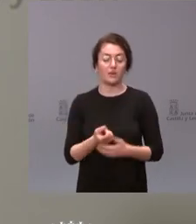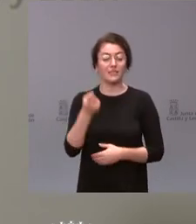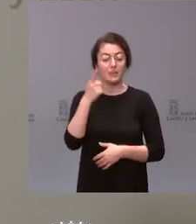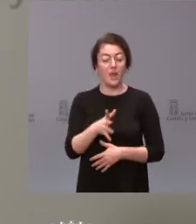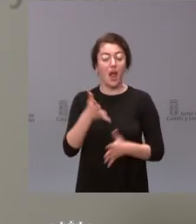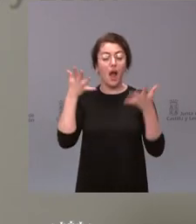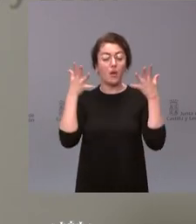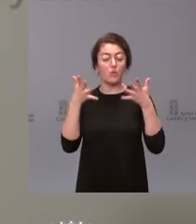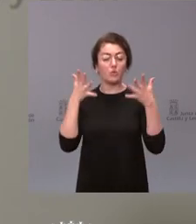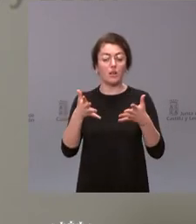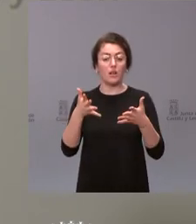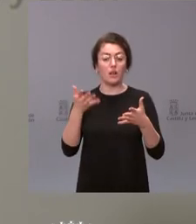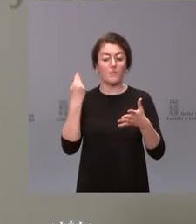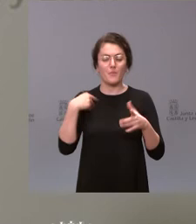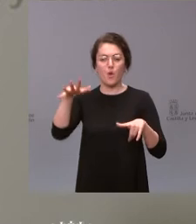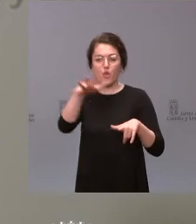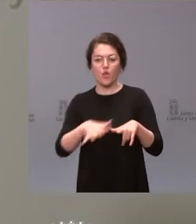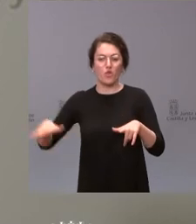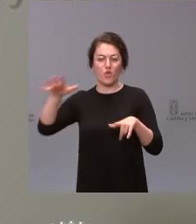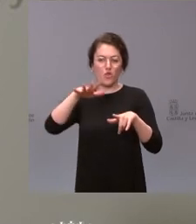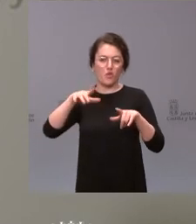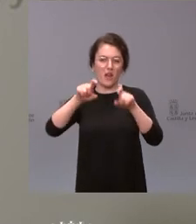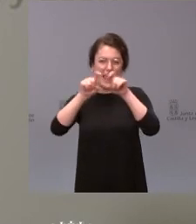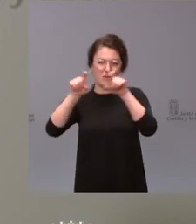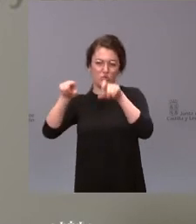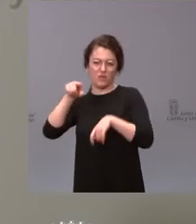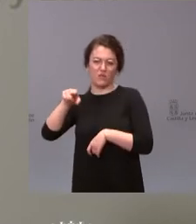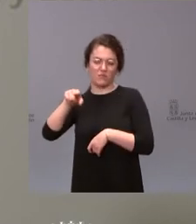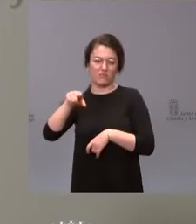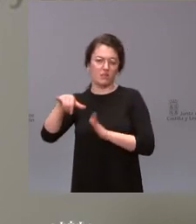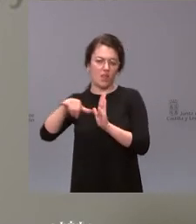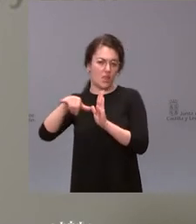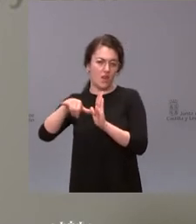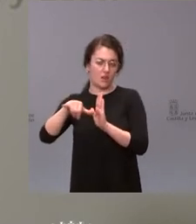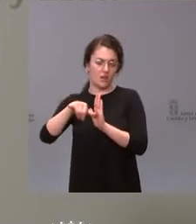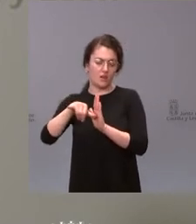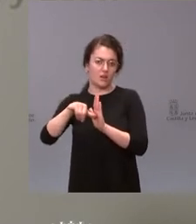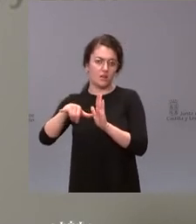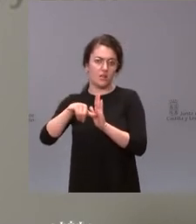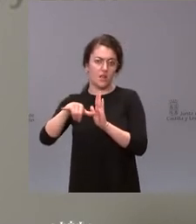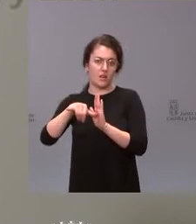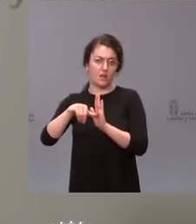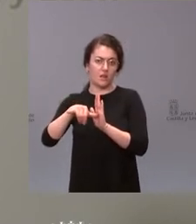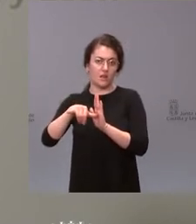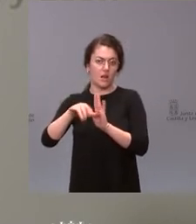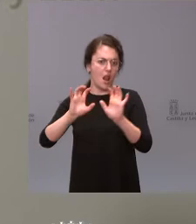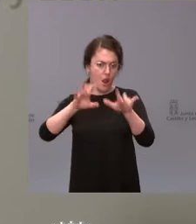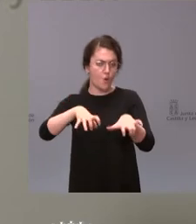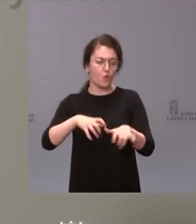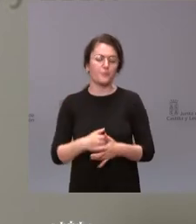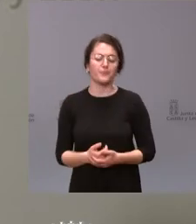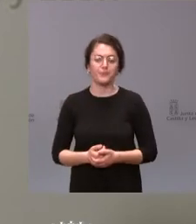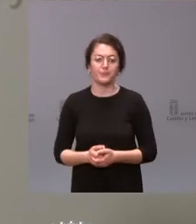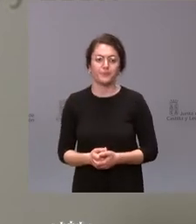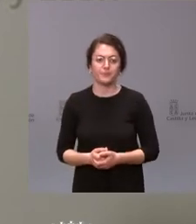ampliación del polígono de Villadangos, que es uno que está próximo también a la propia ciudad de León y